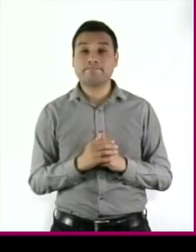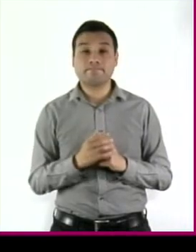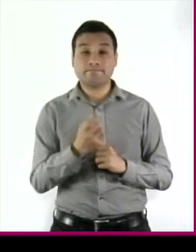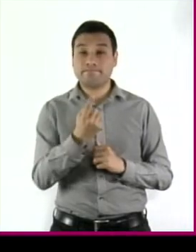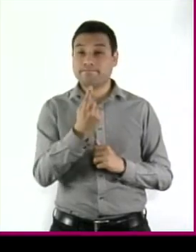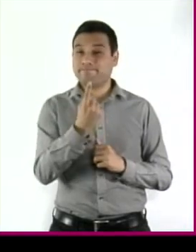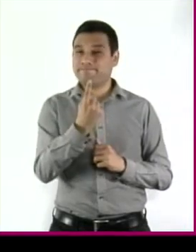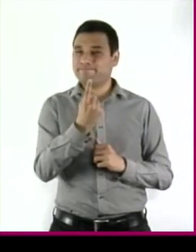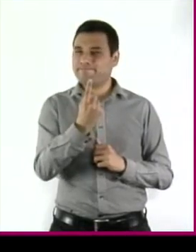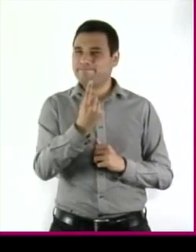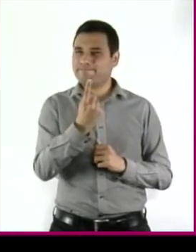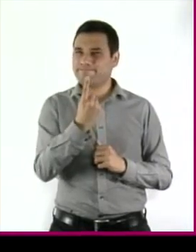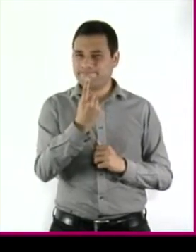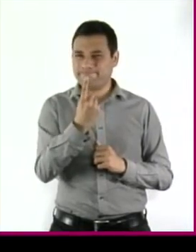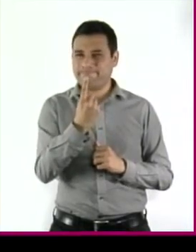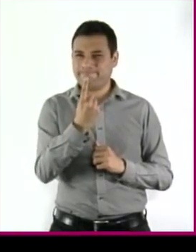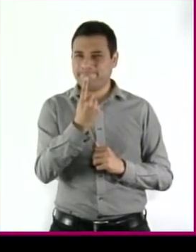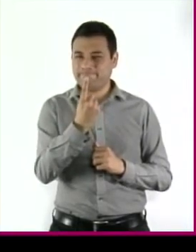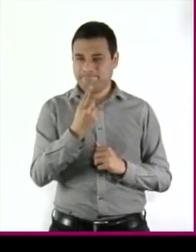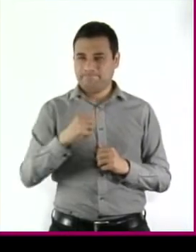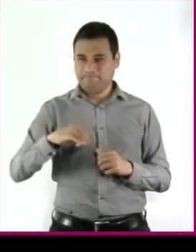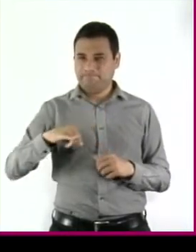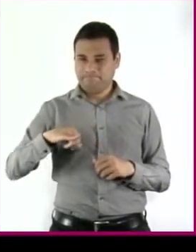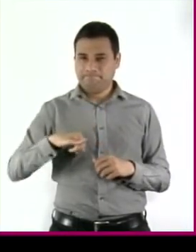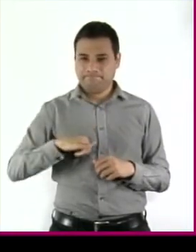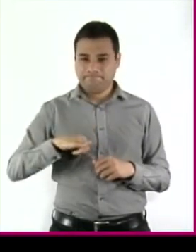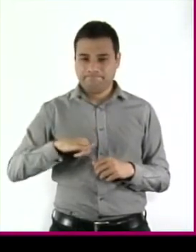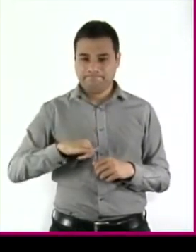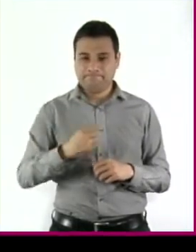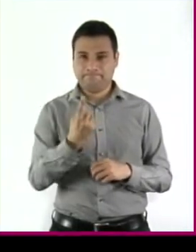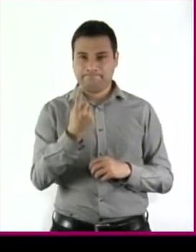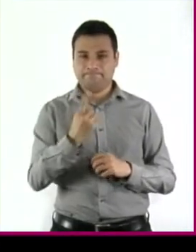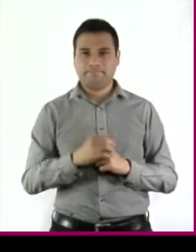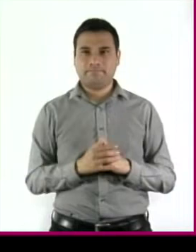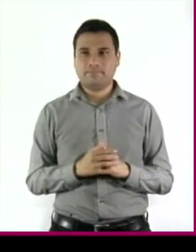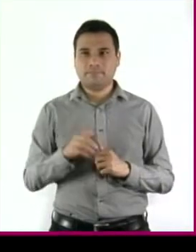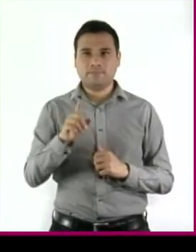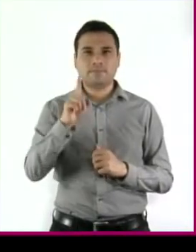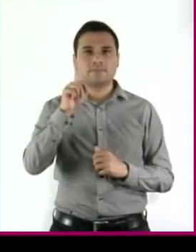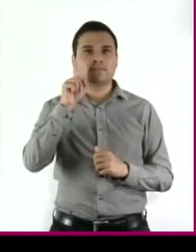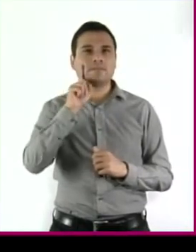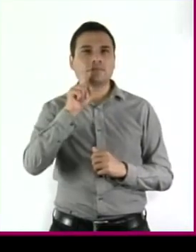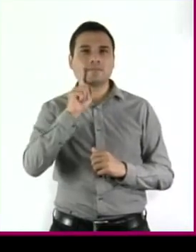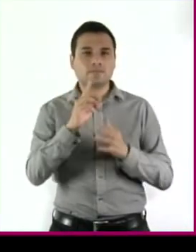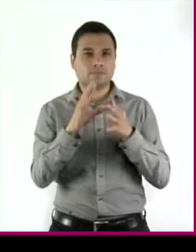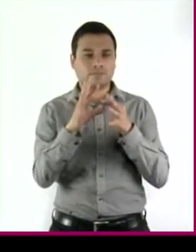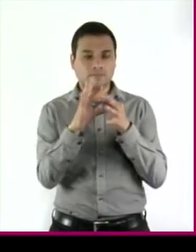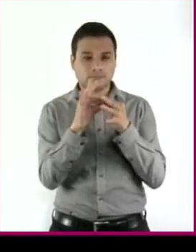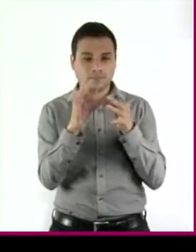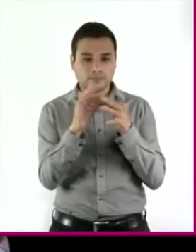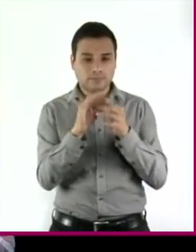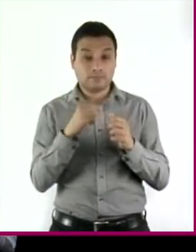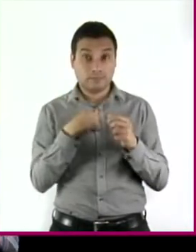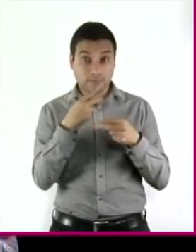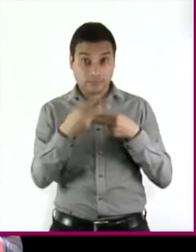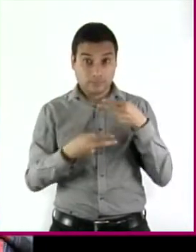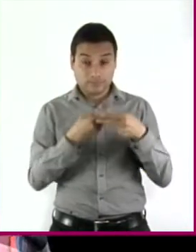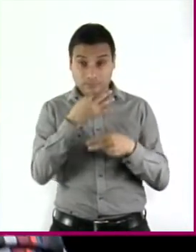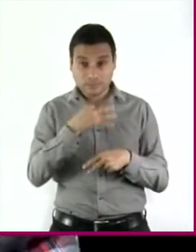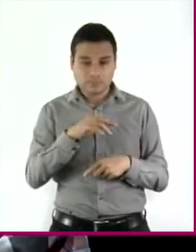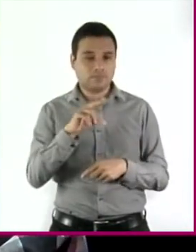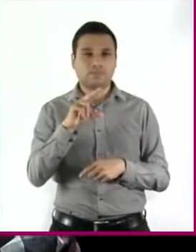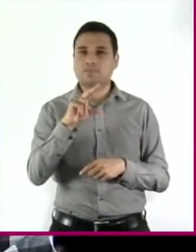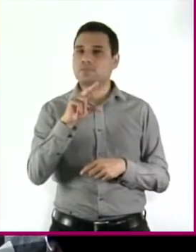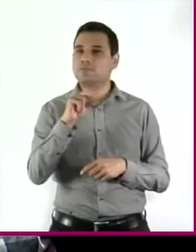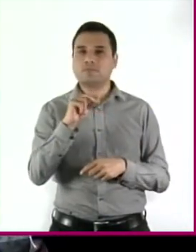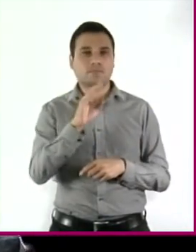ha articulado discursivamente esta conclusión, Luna expresa que no irá a la fiesta y no desobedecerá los